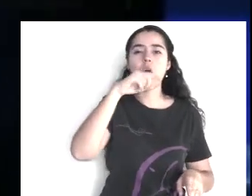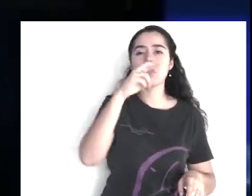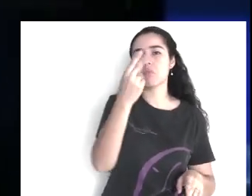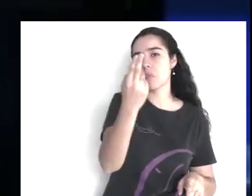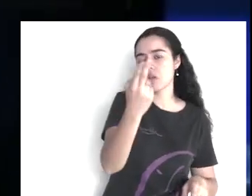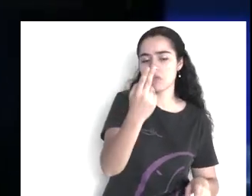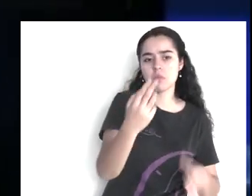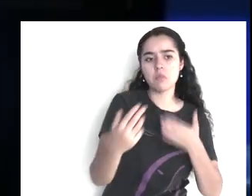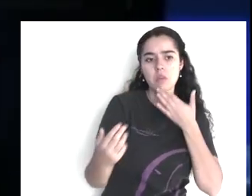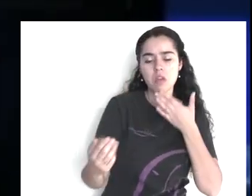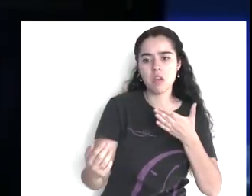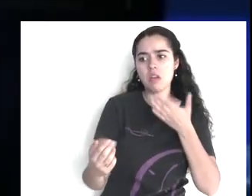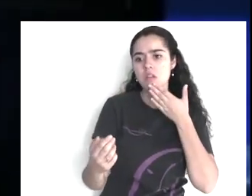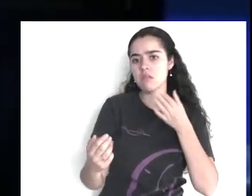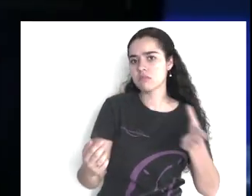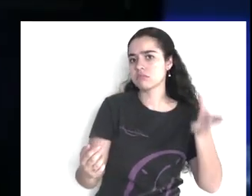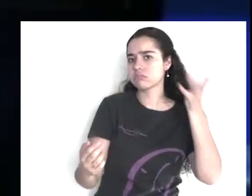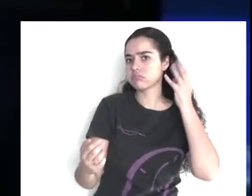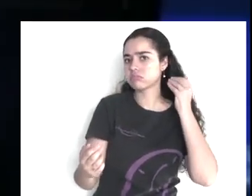así como el pastor de él,